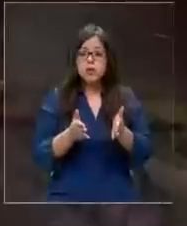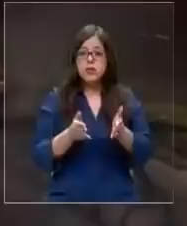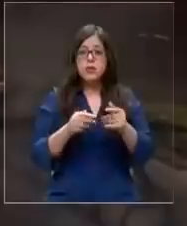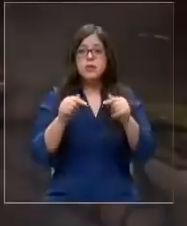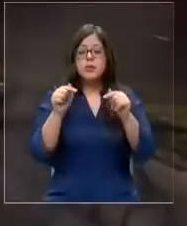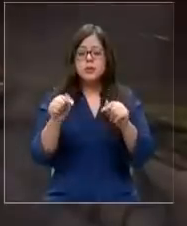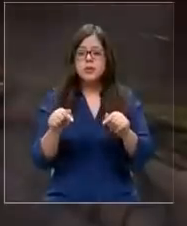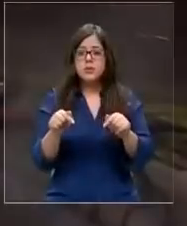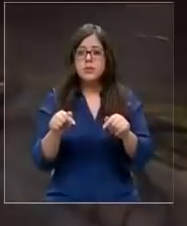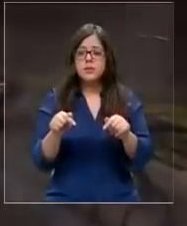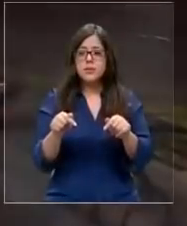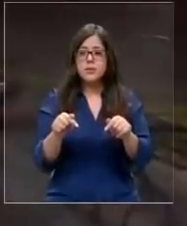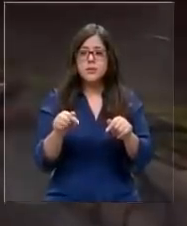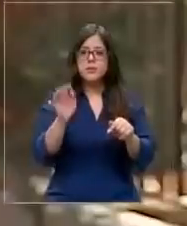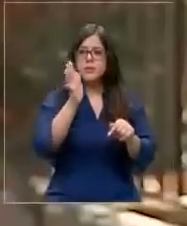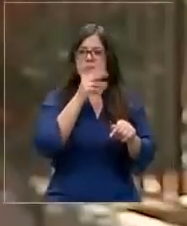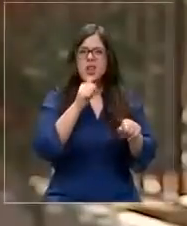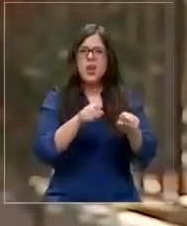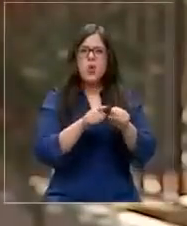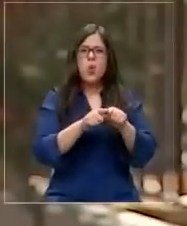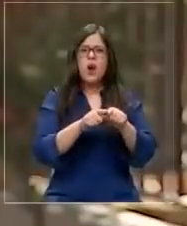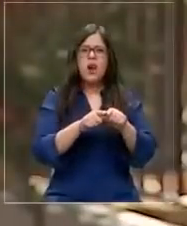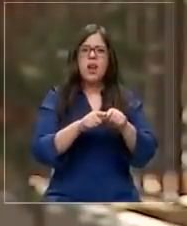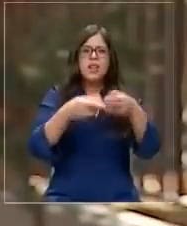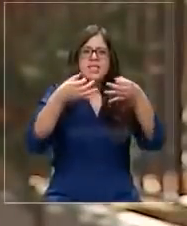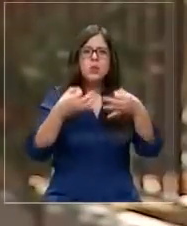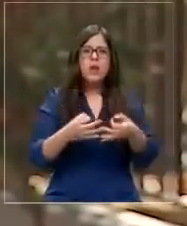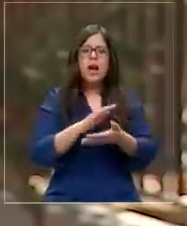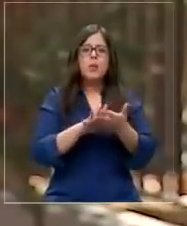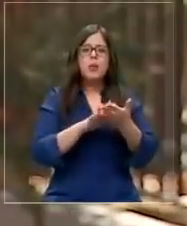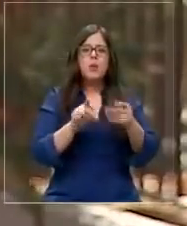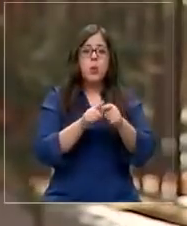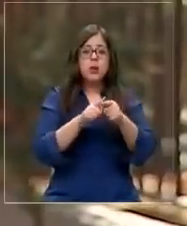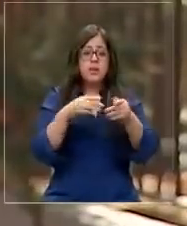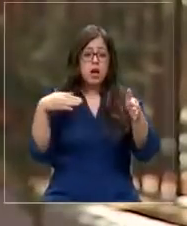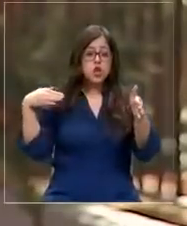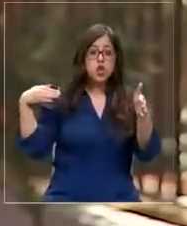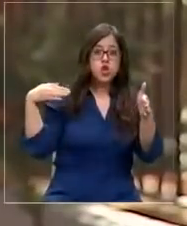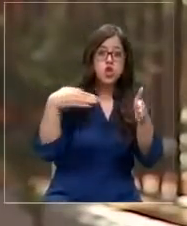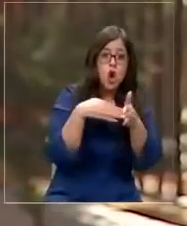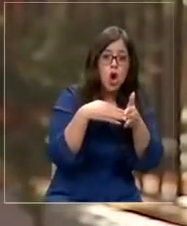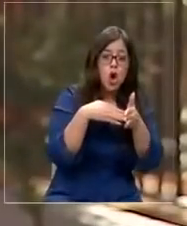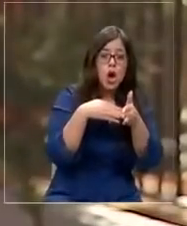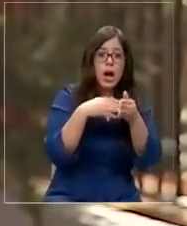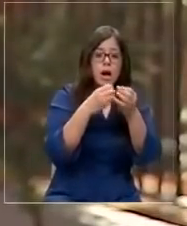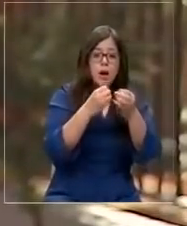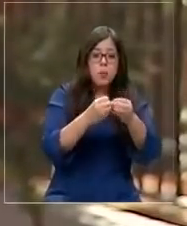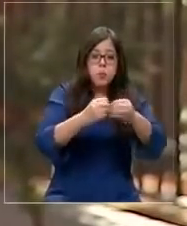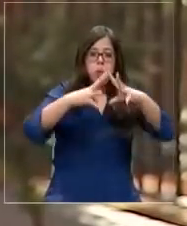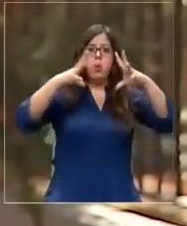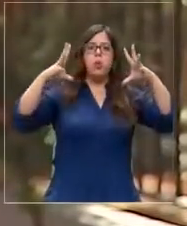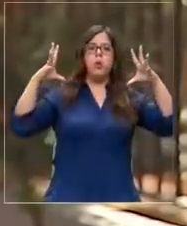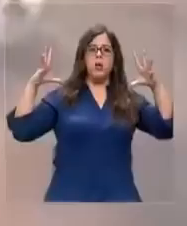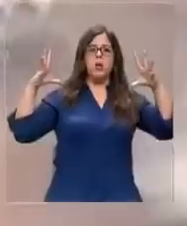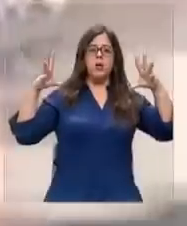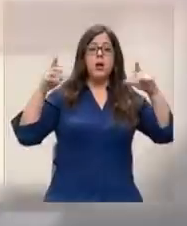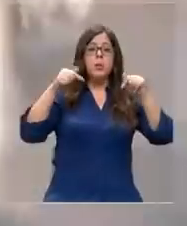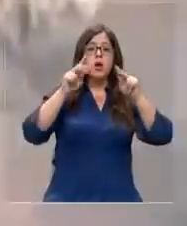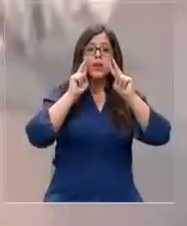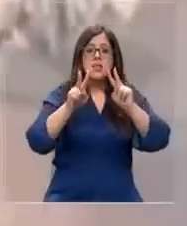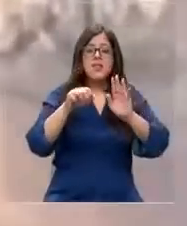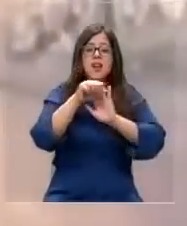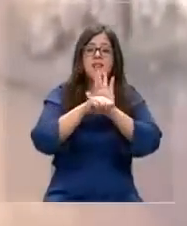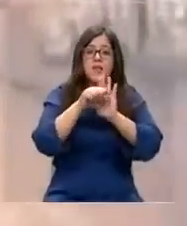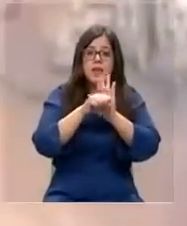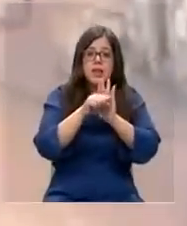no tienen tantos sistemas de seguridad como airbag u otras cosas. Por lo tanto, a grosso modo, lo que se ve en el video es que